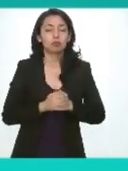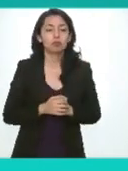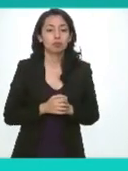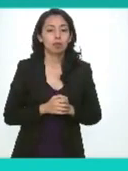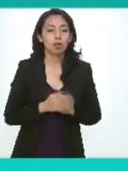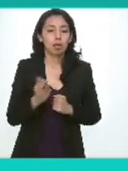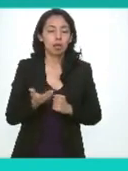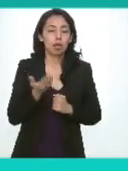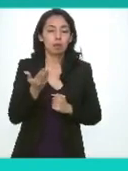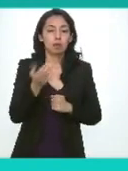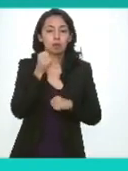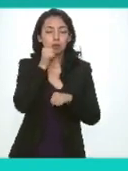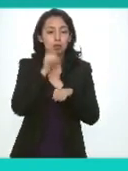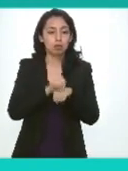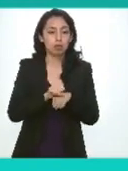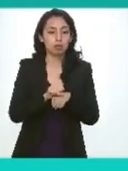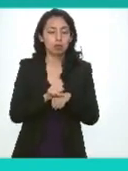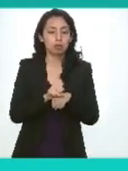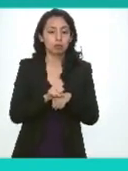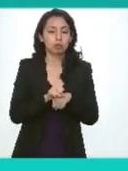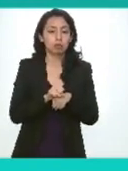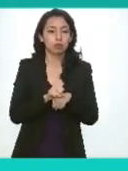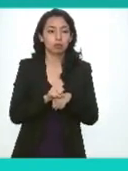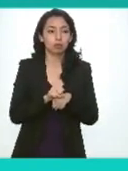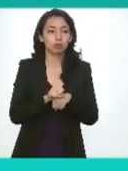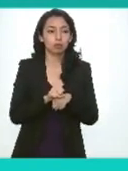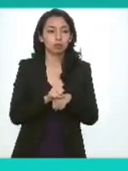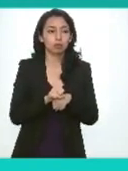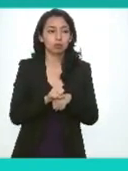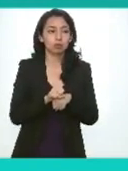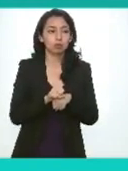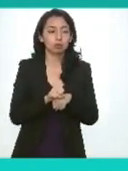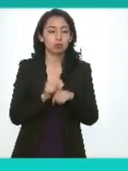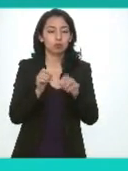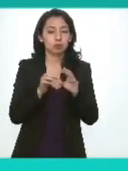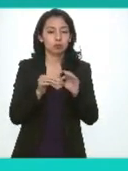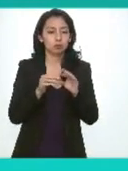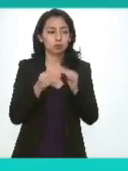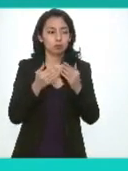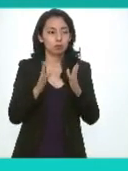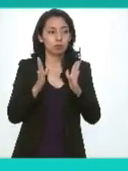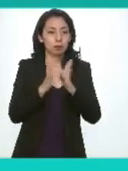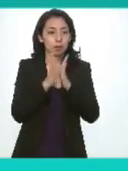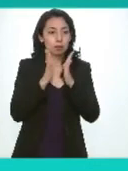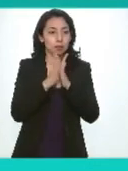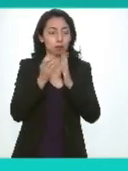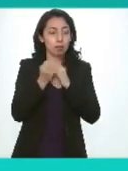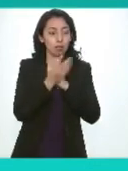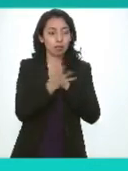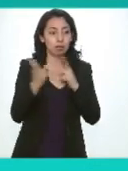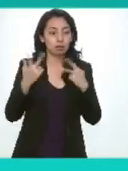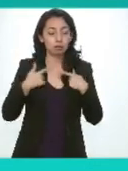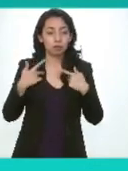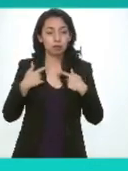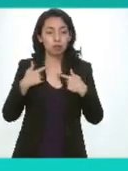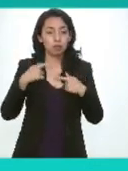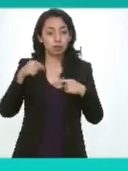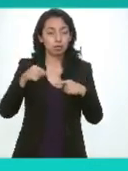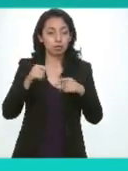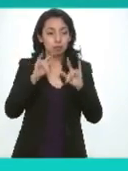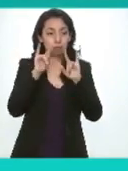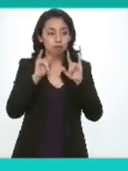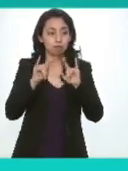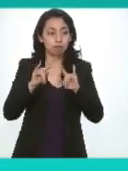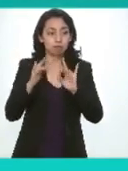sesión le pido por favor secretario abra un espacio de participación para que las personas integrantes